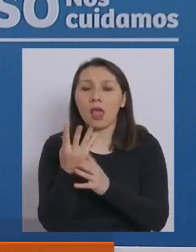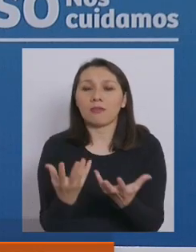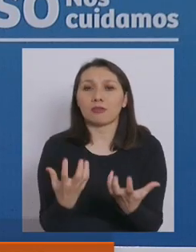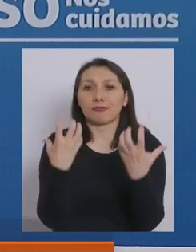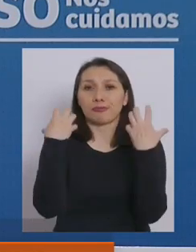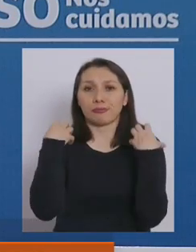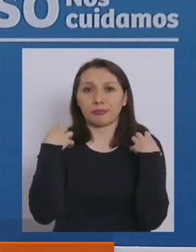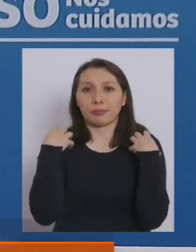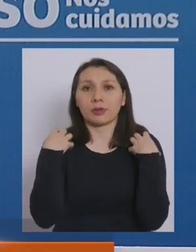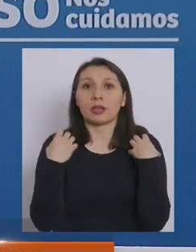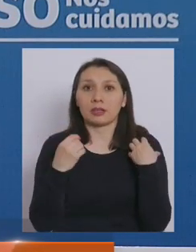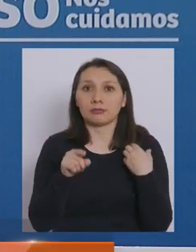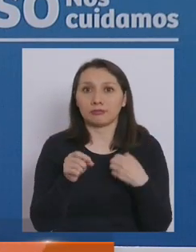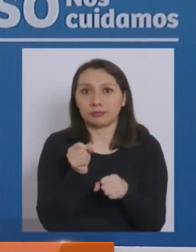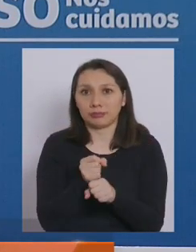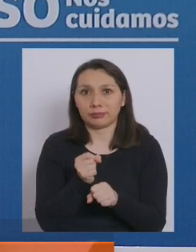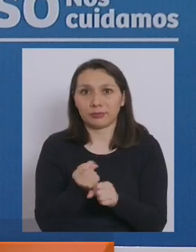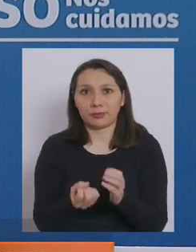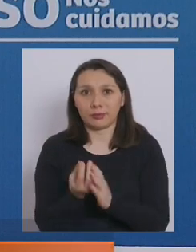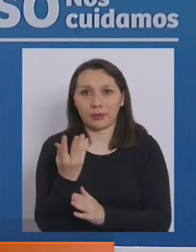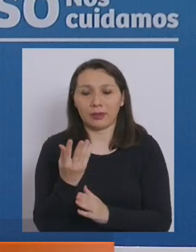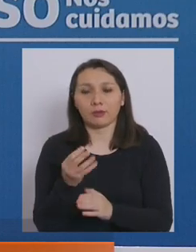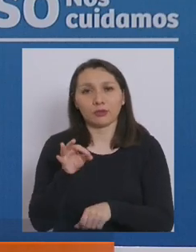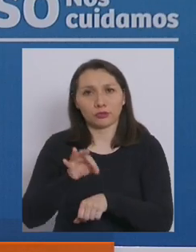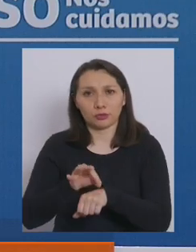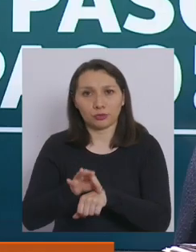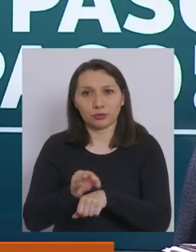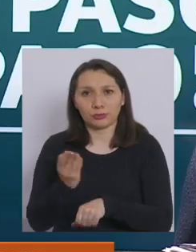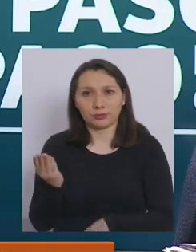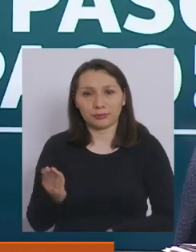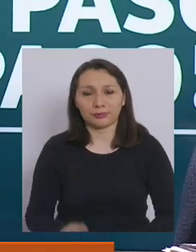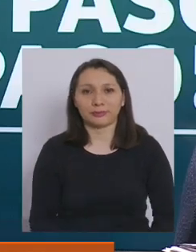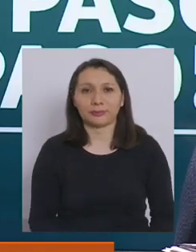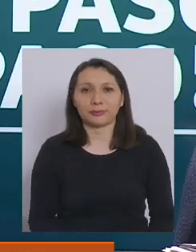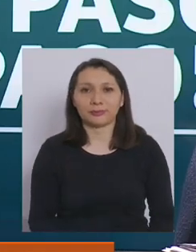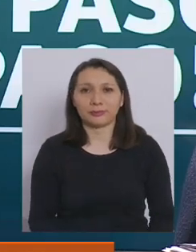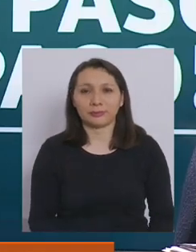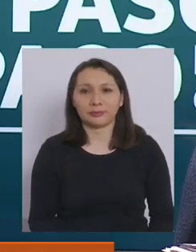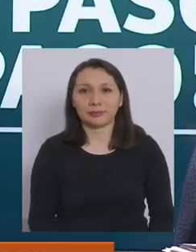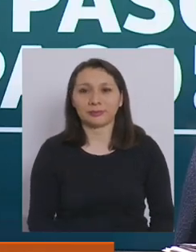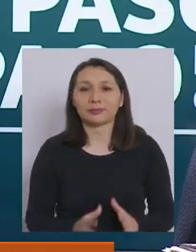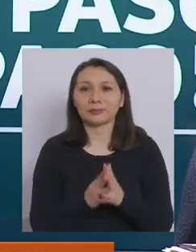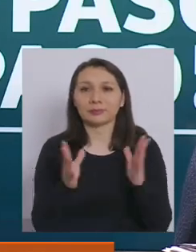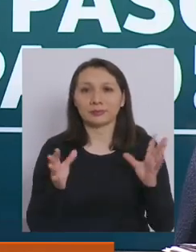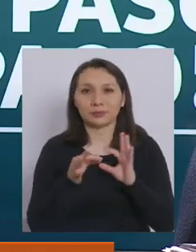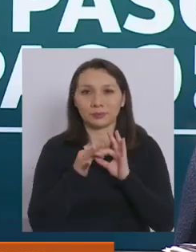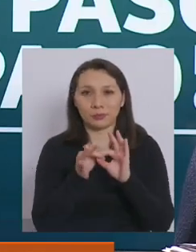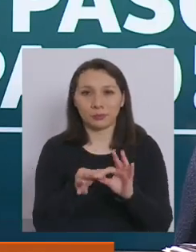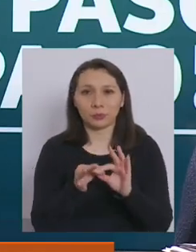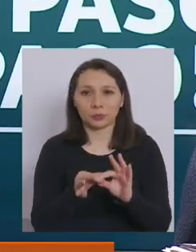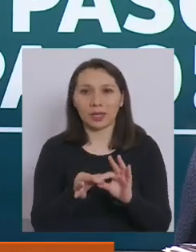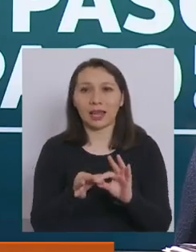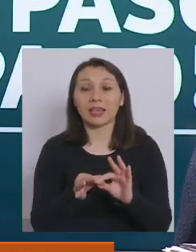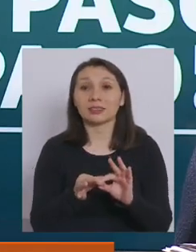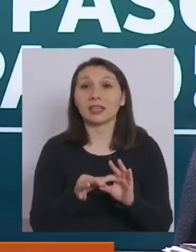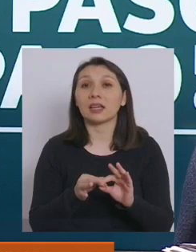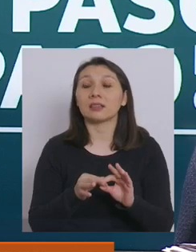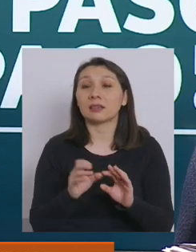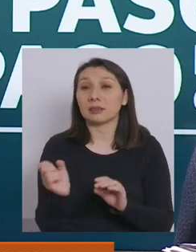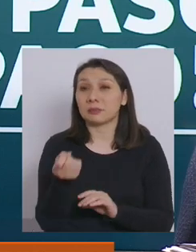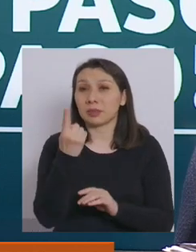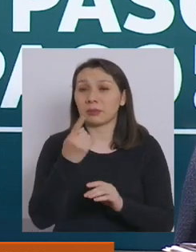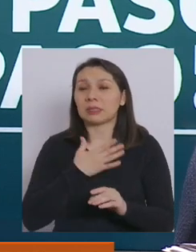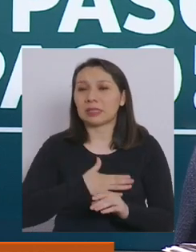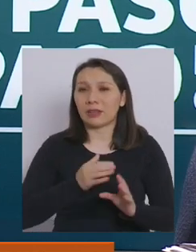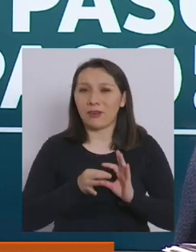cargo, nueva responsabilidad. Doctor Duñac. Muchas gracias. En primer lugar, quiero